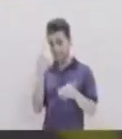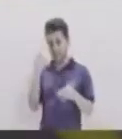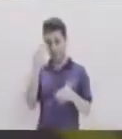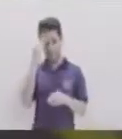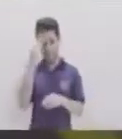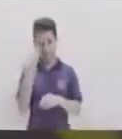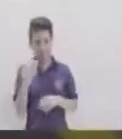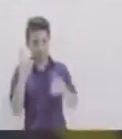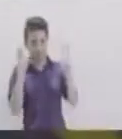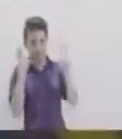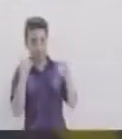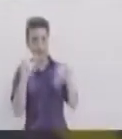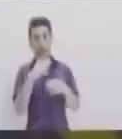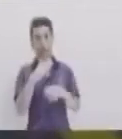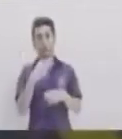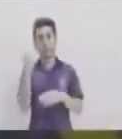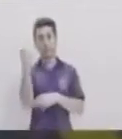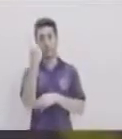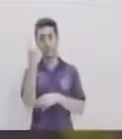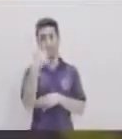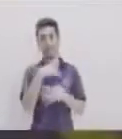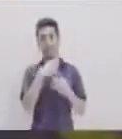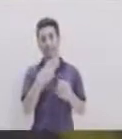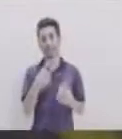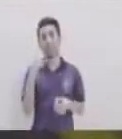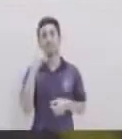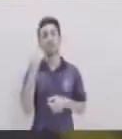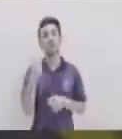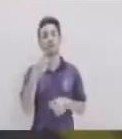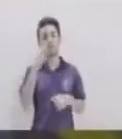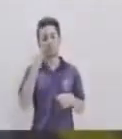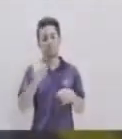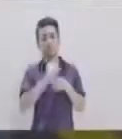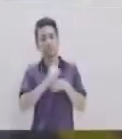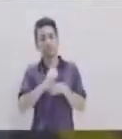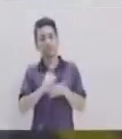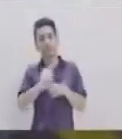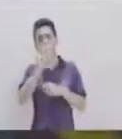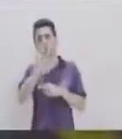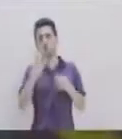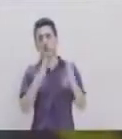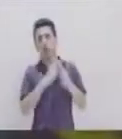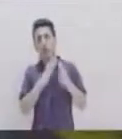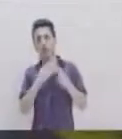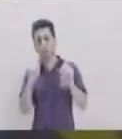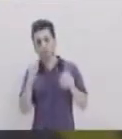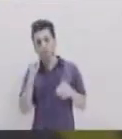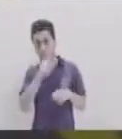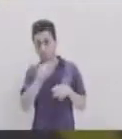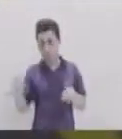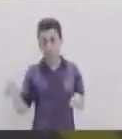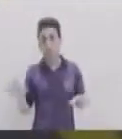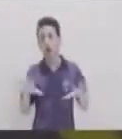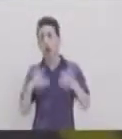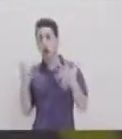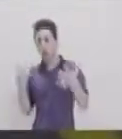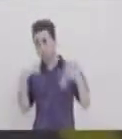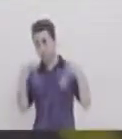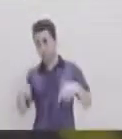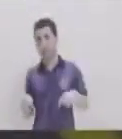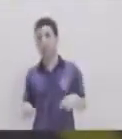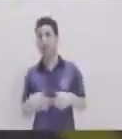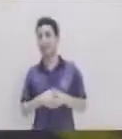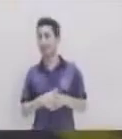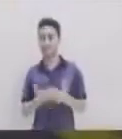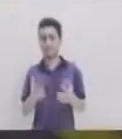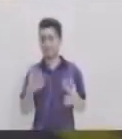Por ese tema Tan importante Y tan interesante Y sobre todo Porque se puede practicar En casa Lo podemos llegar A descubrir Como lo descubrimos Nosotros aquí